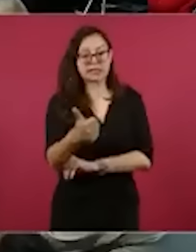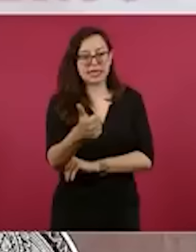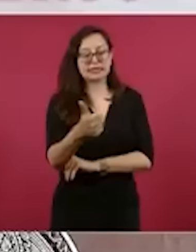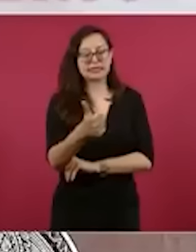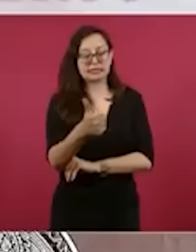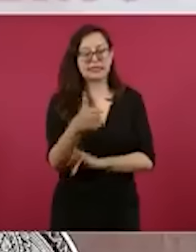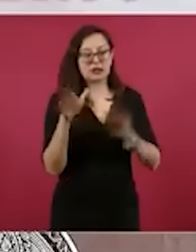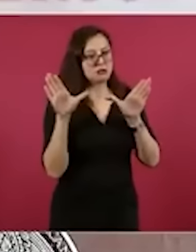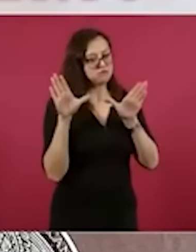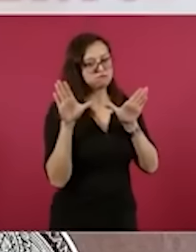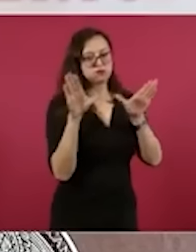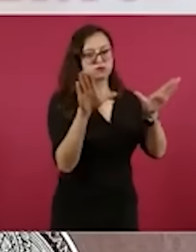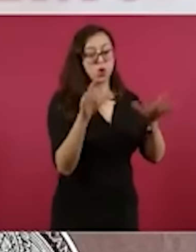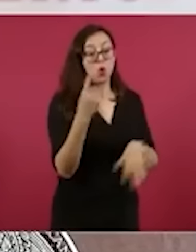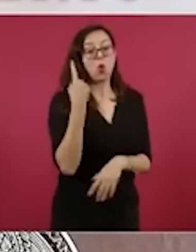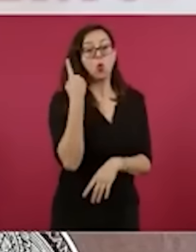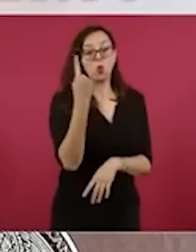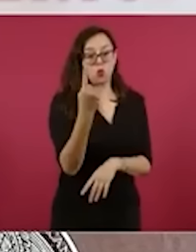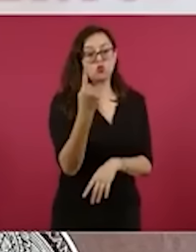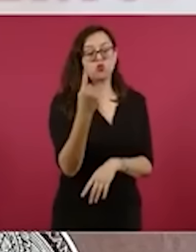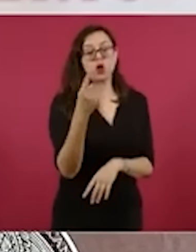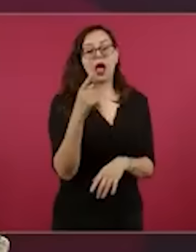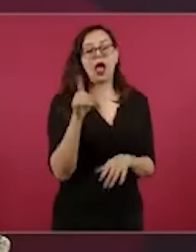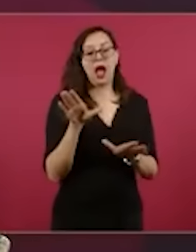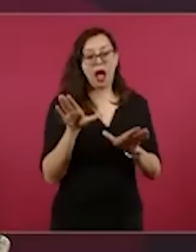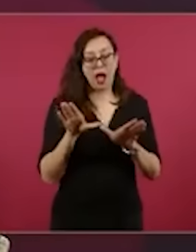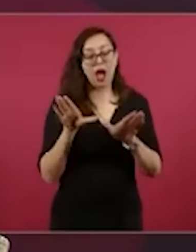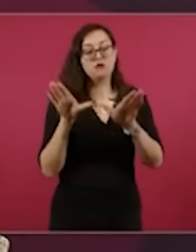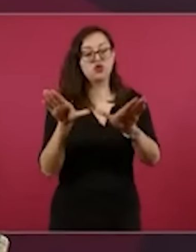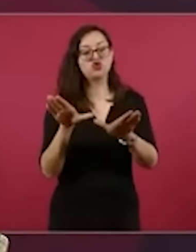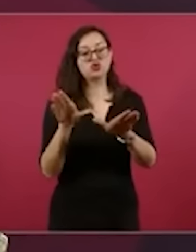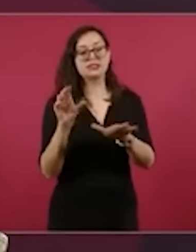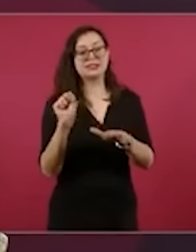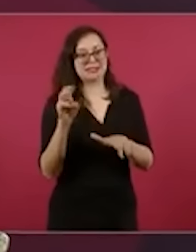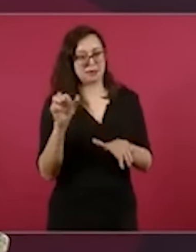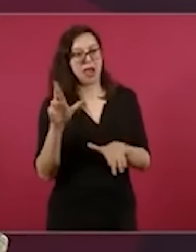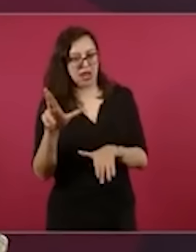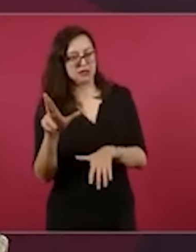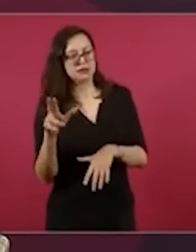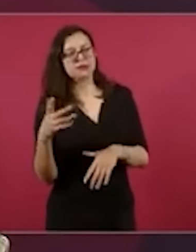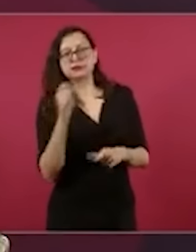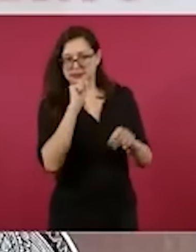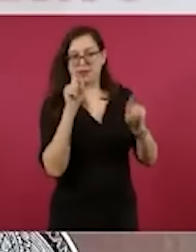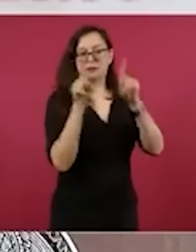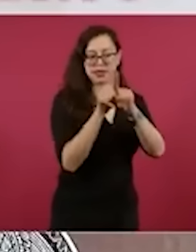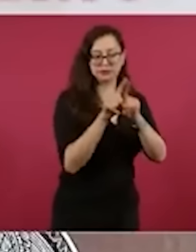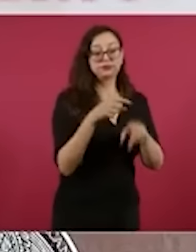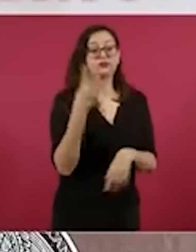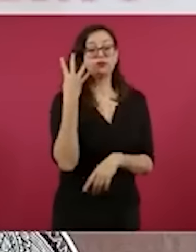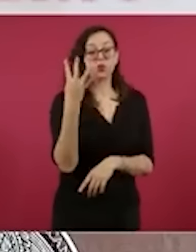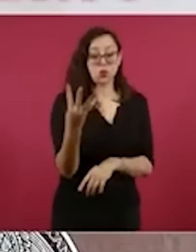Fuerza Aérea Mexicana y uno de este mismo tipo de la Secretaría de Marina. Tenemos también cuatro